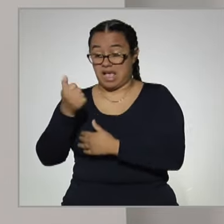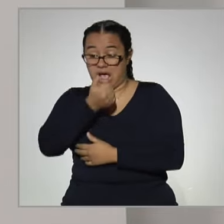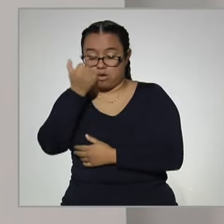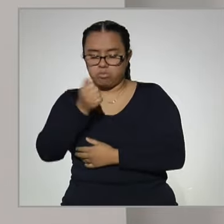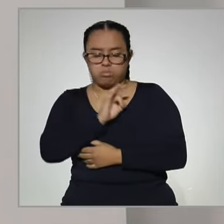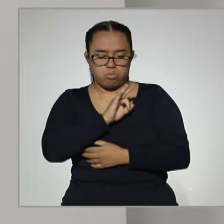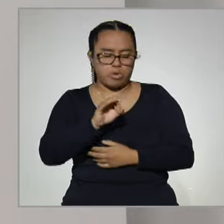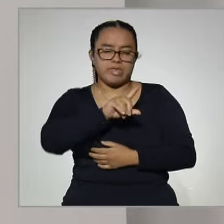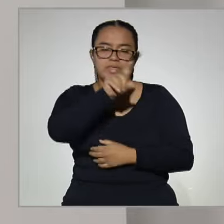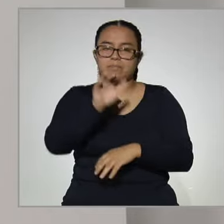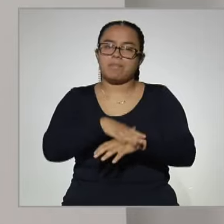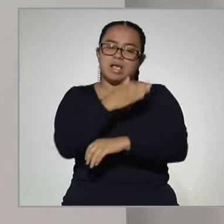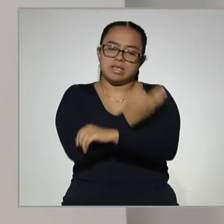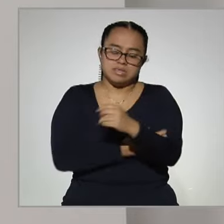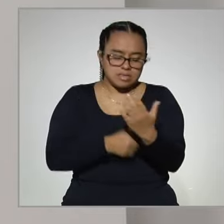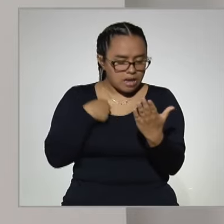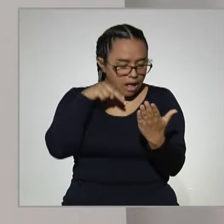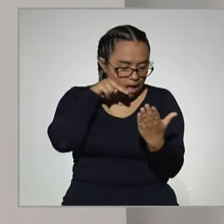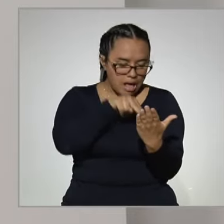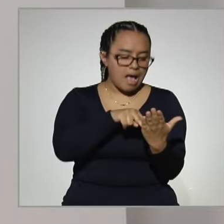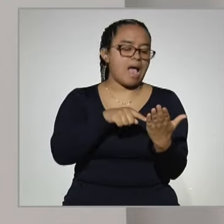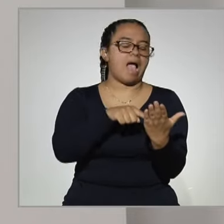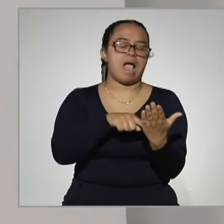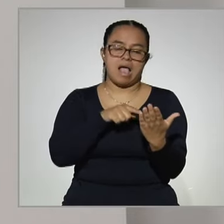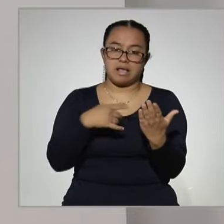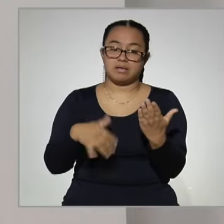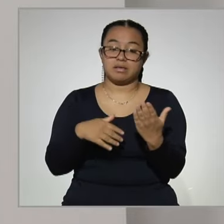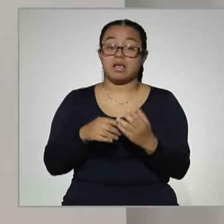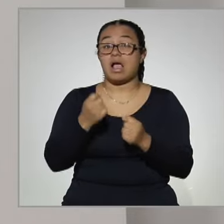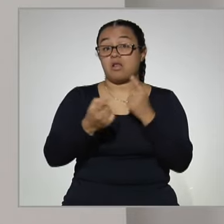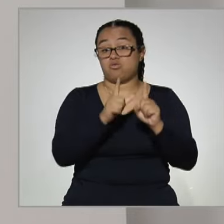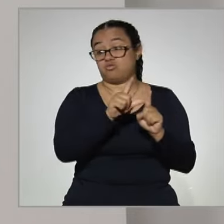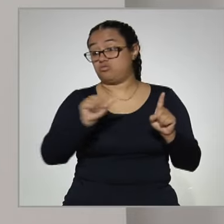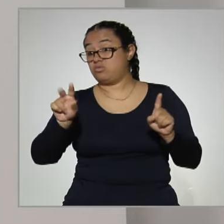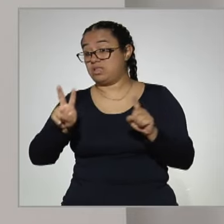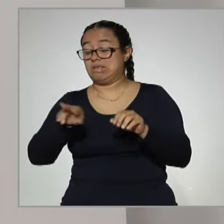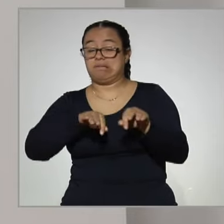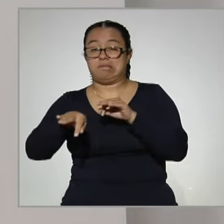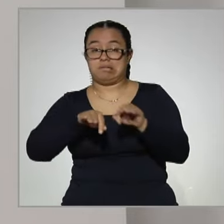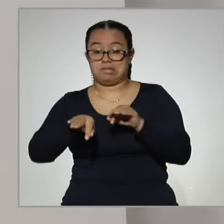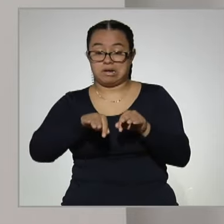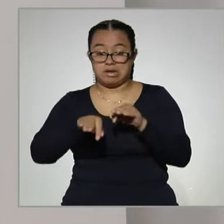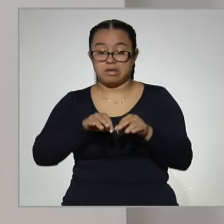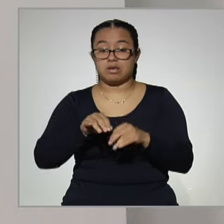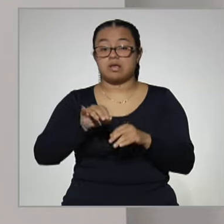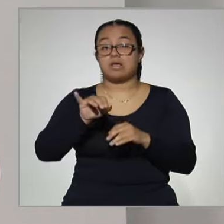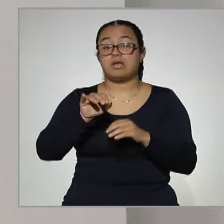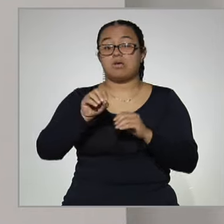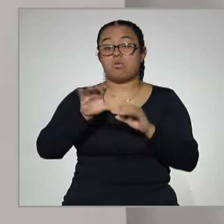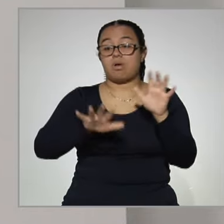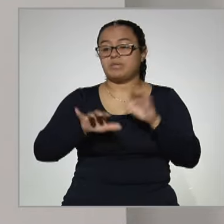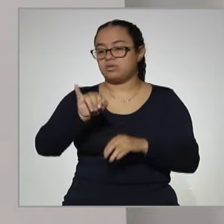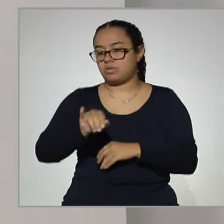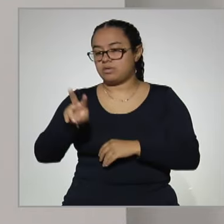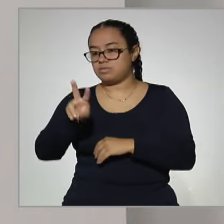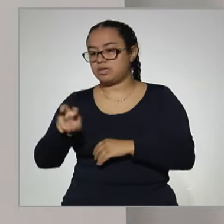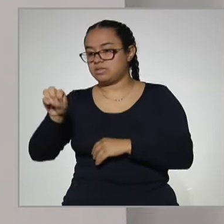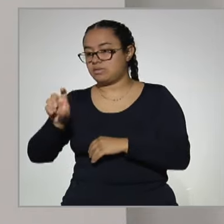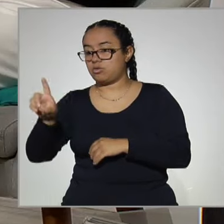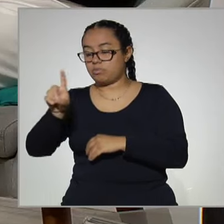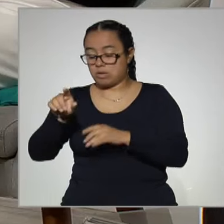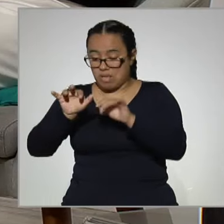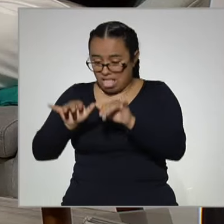revisar cuando las necesita. Muchos trabajan toda la semana y le dedican jueves, viernes, sábado, domingo a realizar sus actividades y